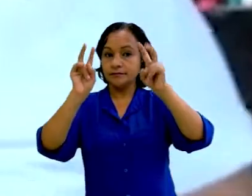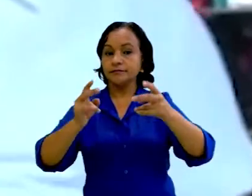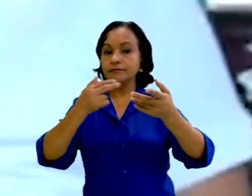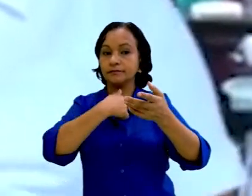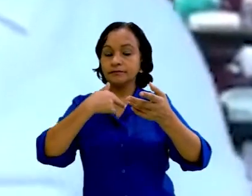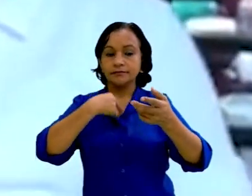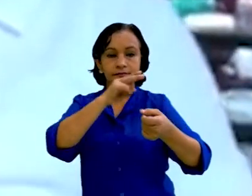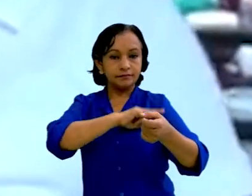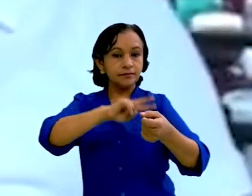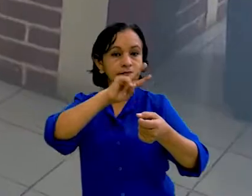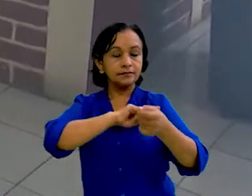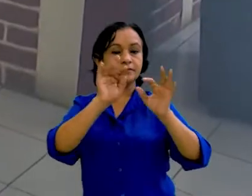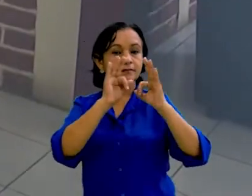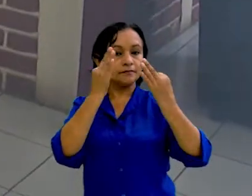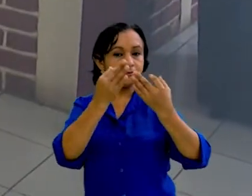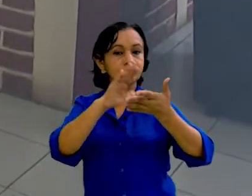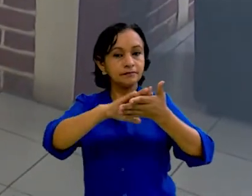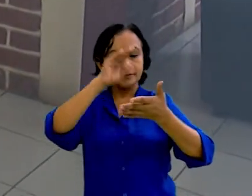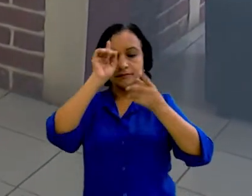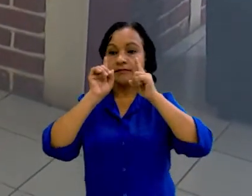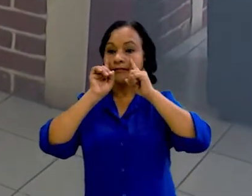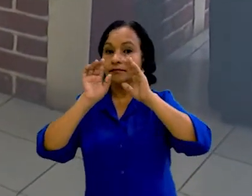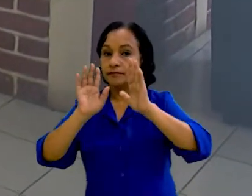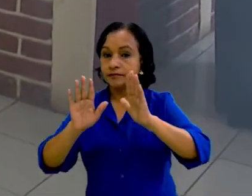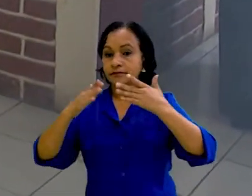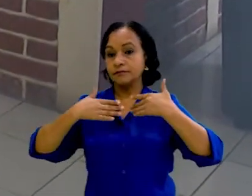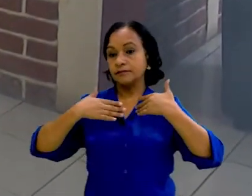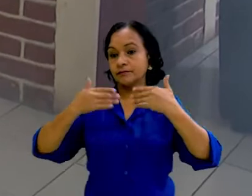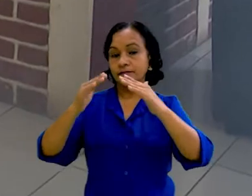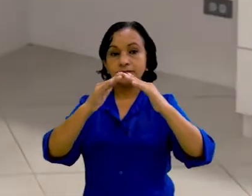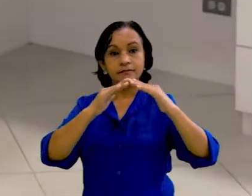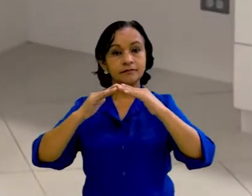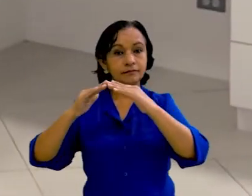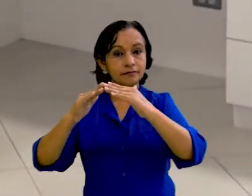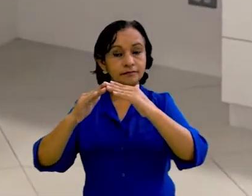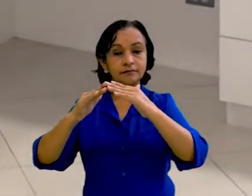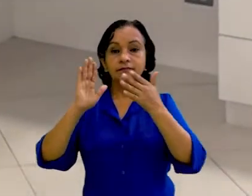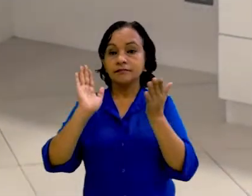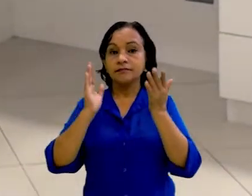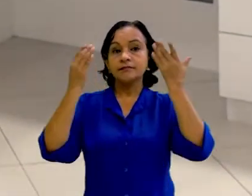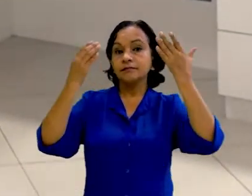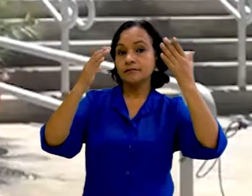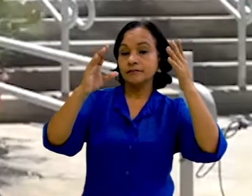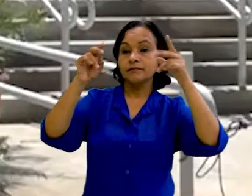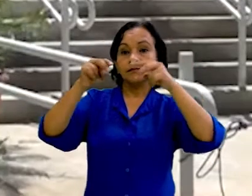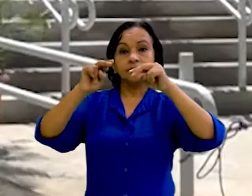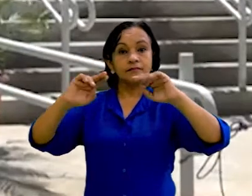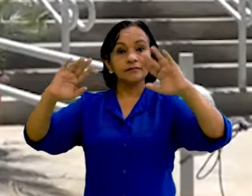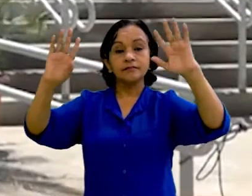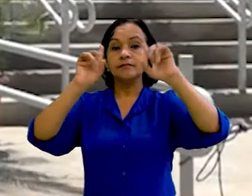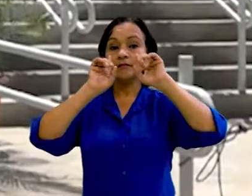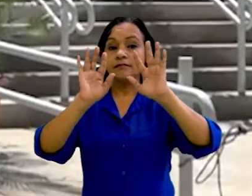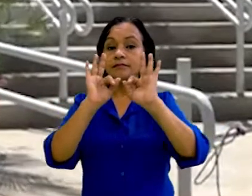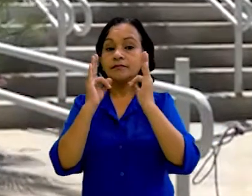la construcción de valores dentro de la familia, el cuido de la salud en la familia y la comunidad, valoración de tesoros naturales comunitarios y la